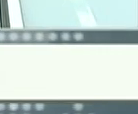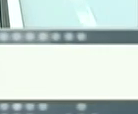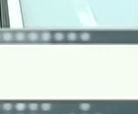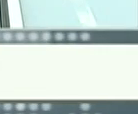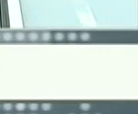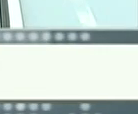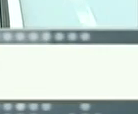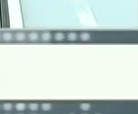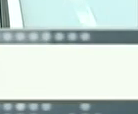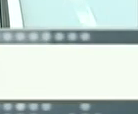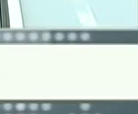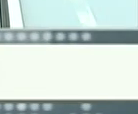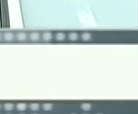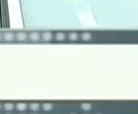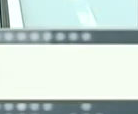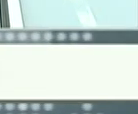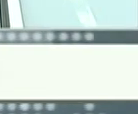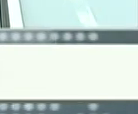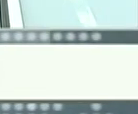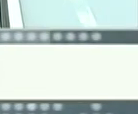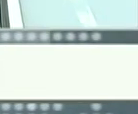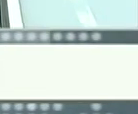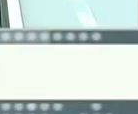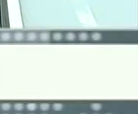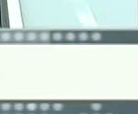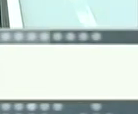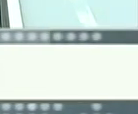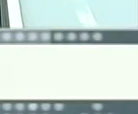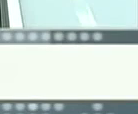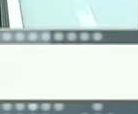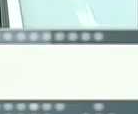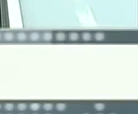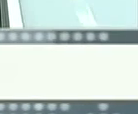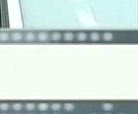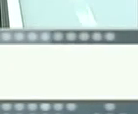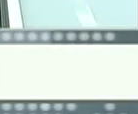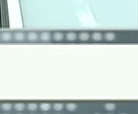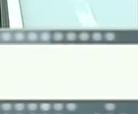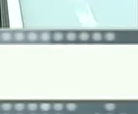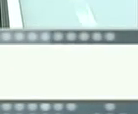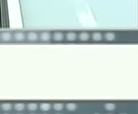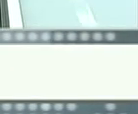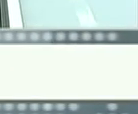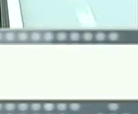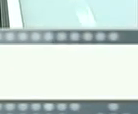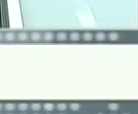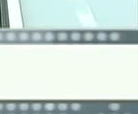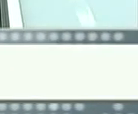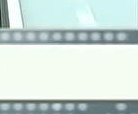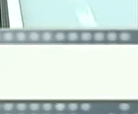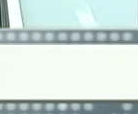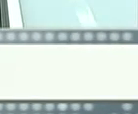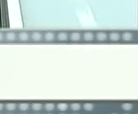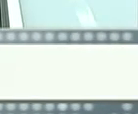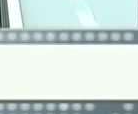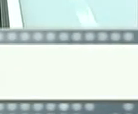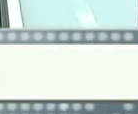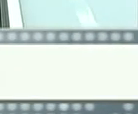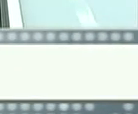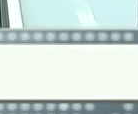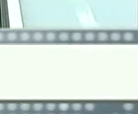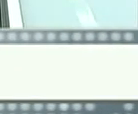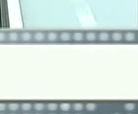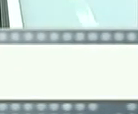sé que muchos venezolanos se conectan a través de las redes sociales en Colombia mi saludo a todos los venezolanos que nos conectan en